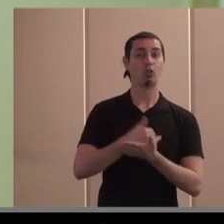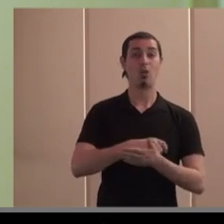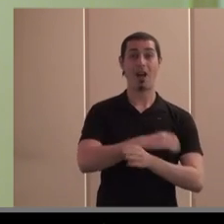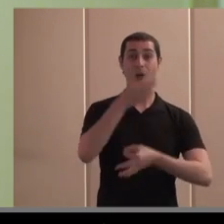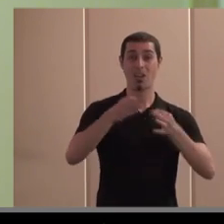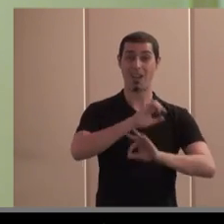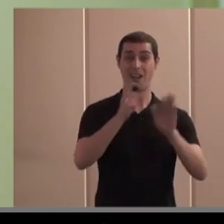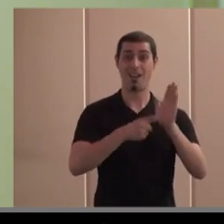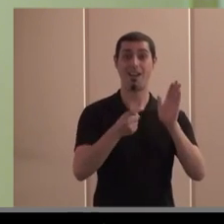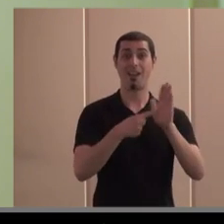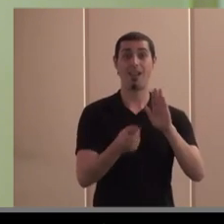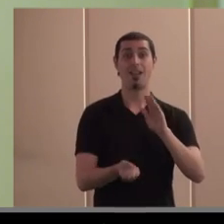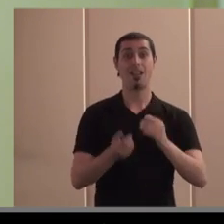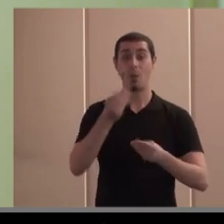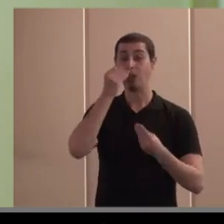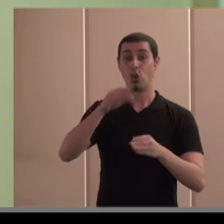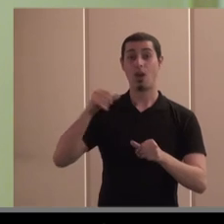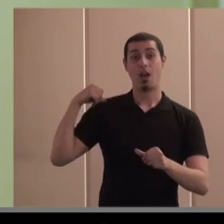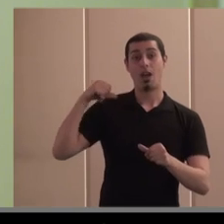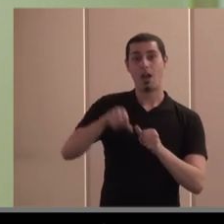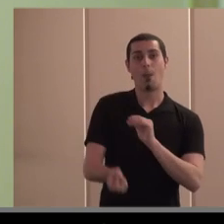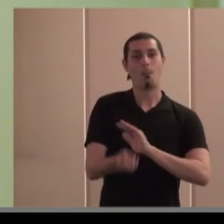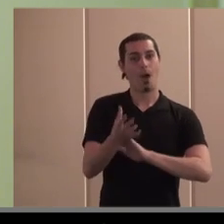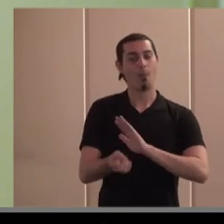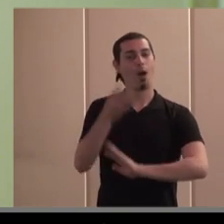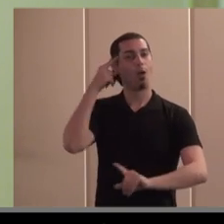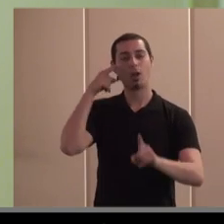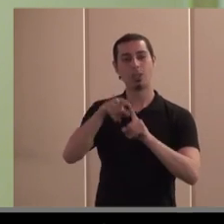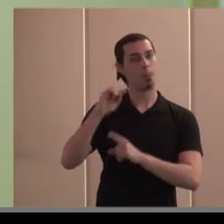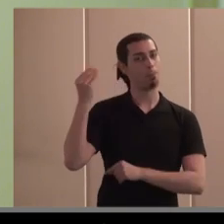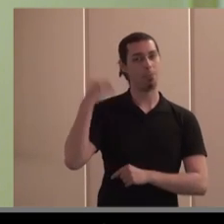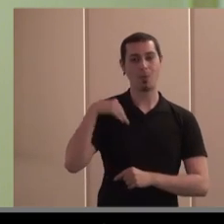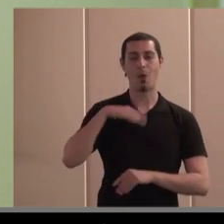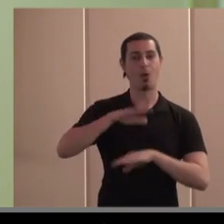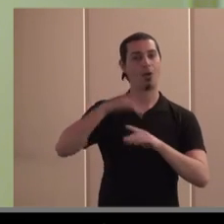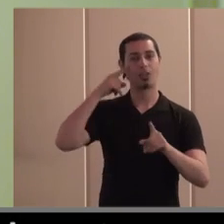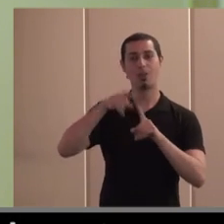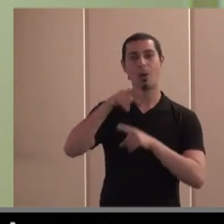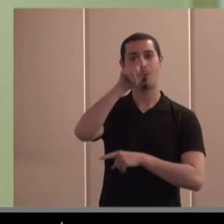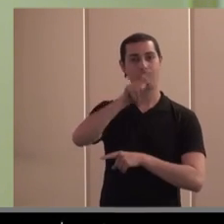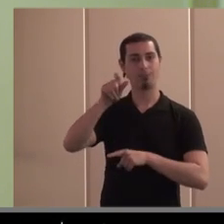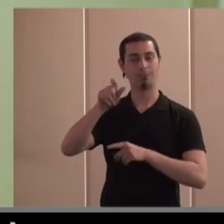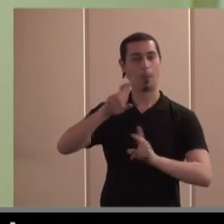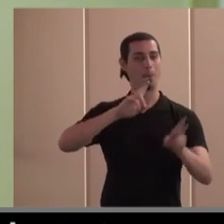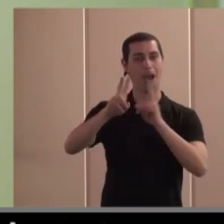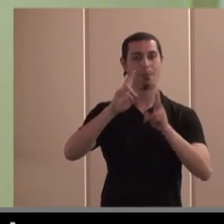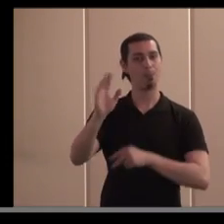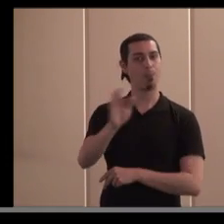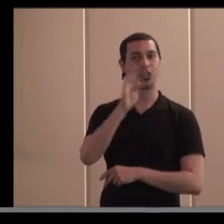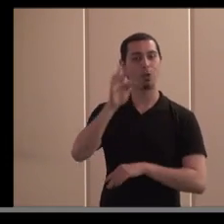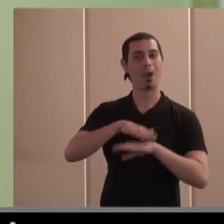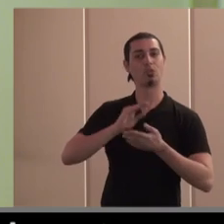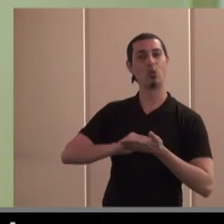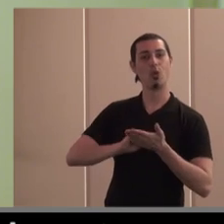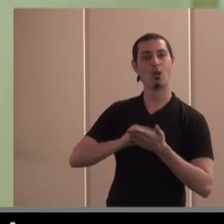jurídicas han ido surgiendo a lo largo de la historia siempre con la misma vocación para ir dando respuestas positivas y dando solución a temas